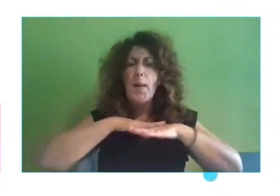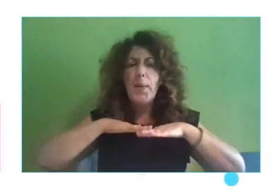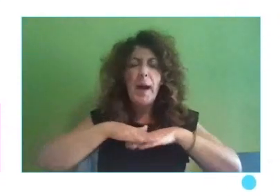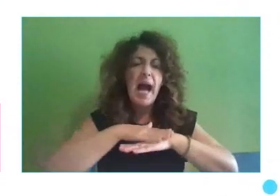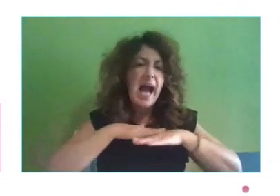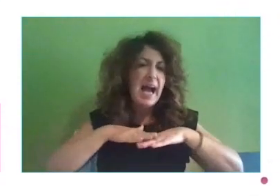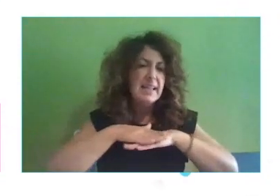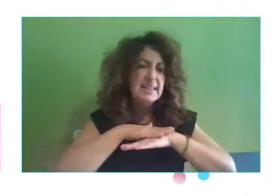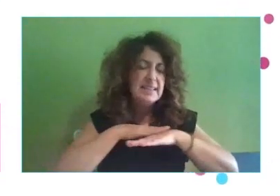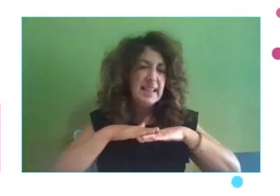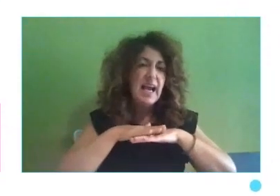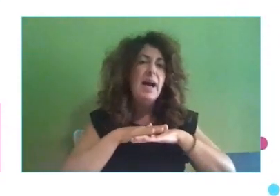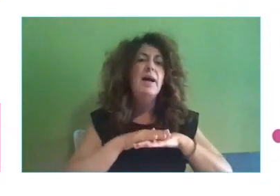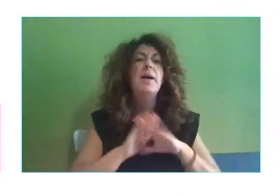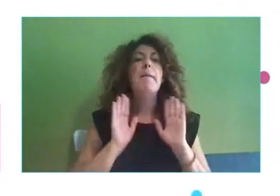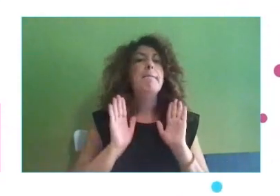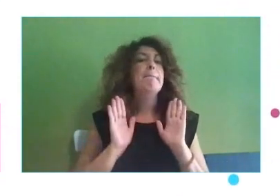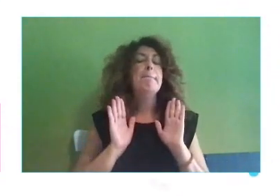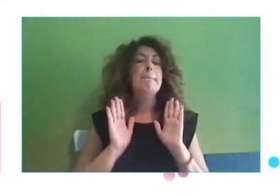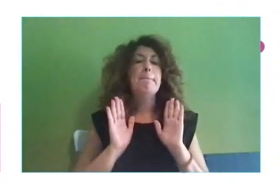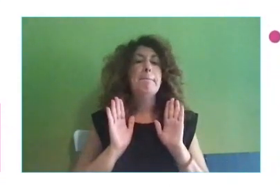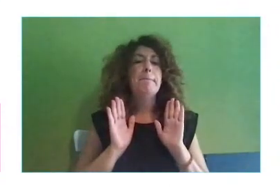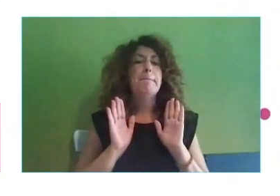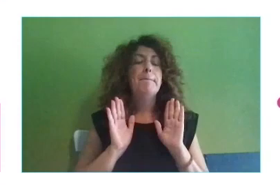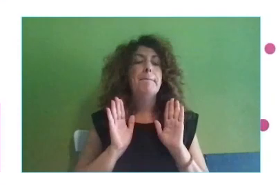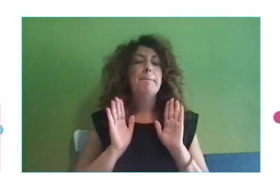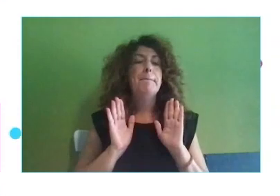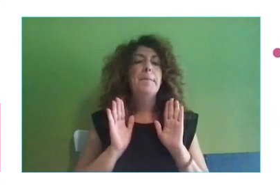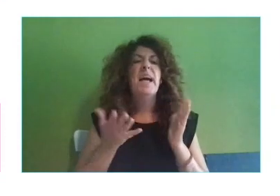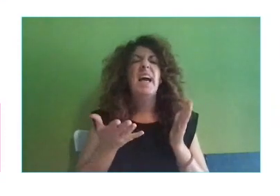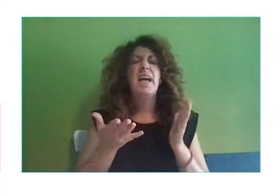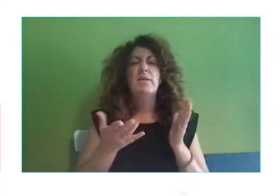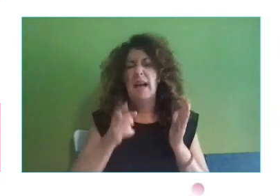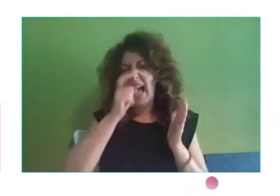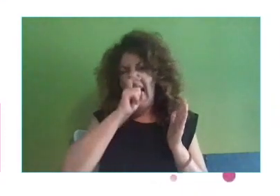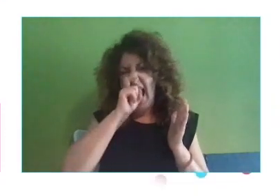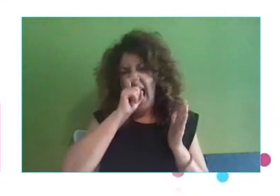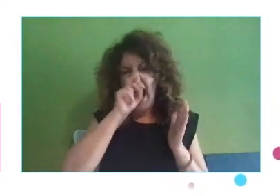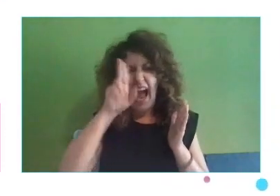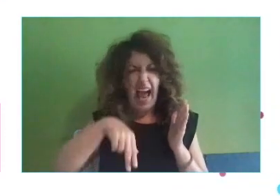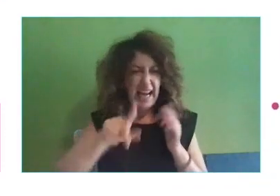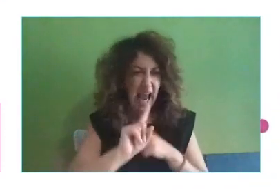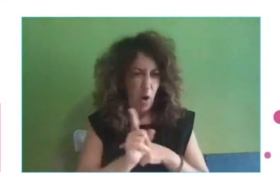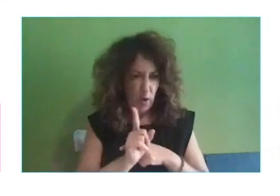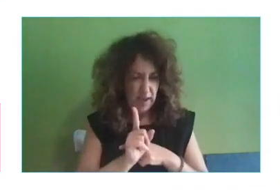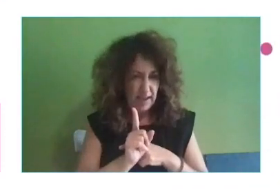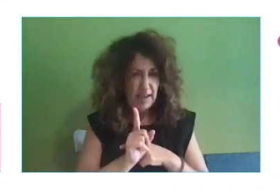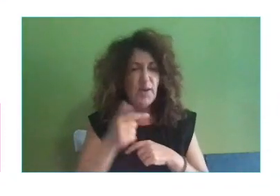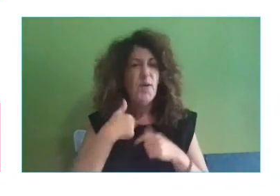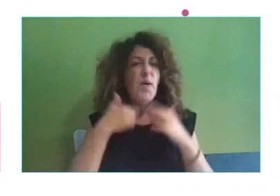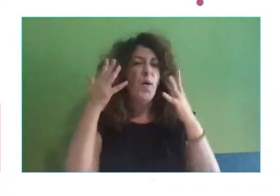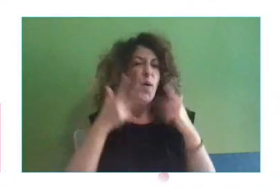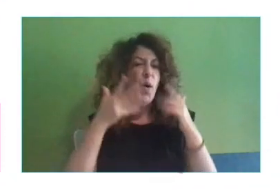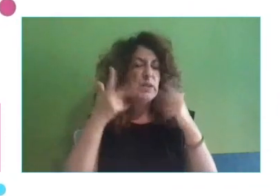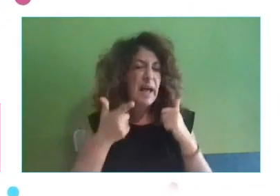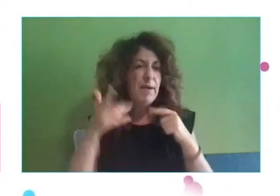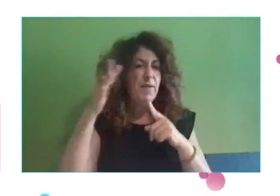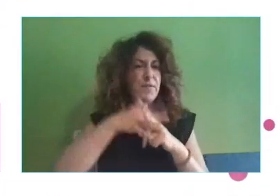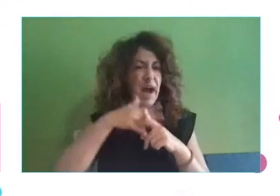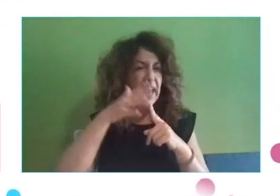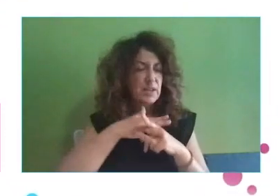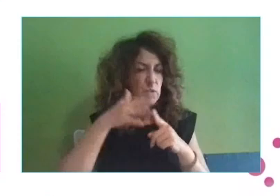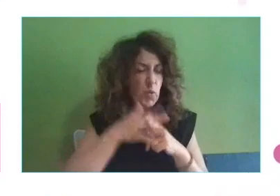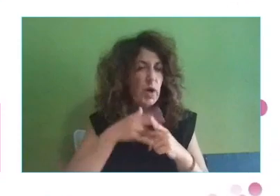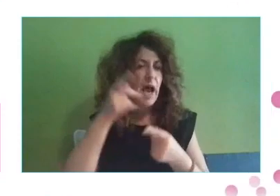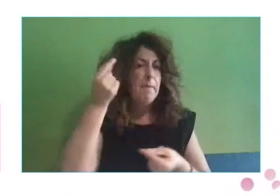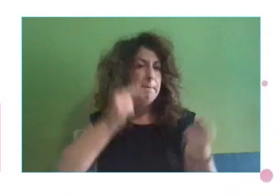que ya no tenga que hacer nada de forma analógica, sino que ya pueda llevar mi contabilidad, mis facturas, mis presupuestos, la